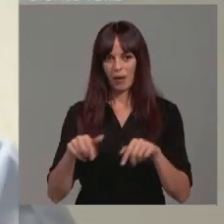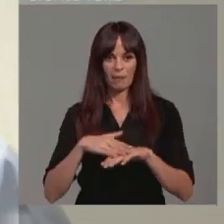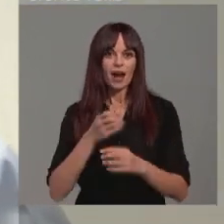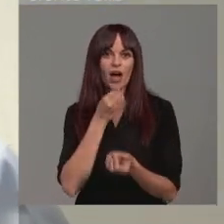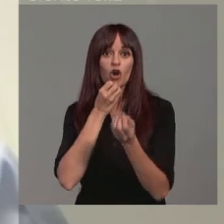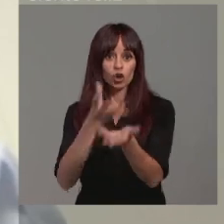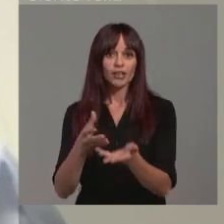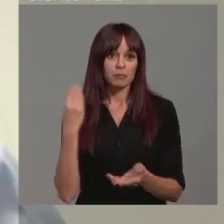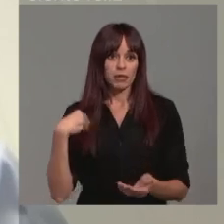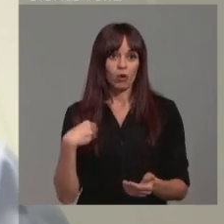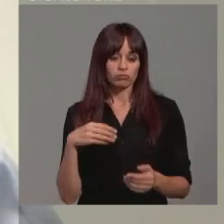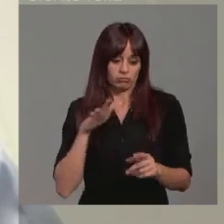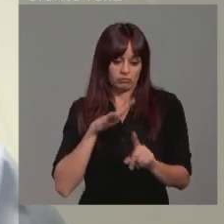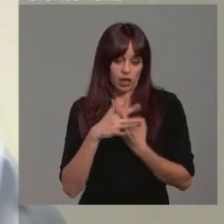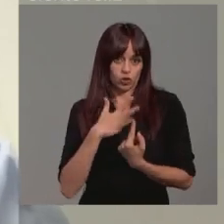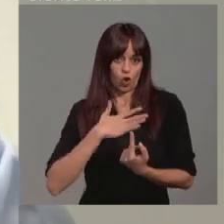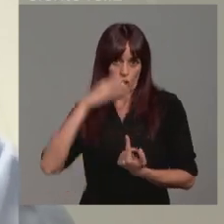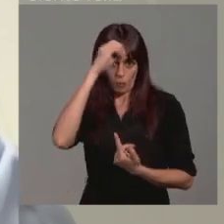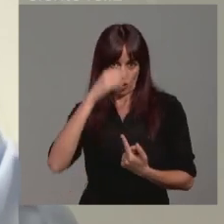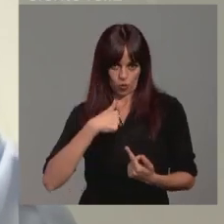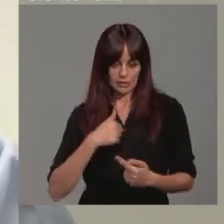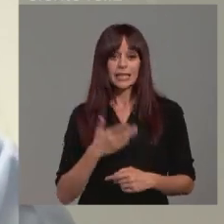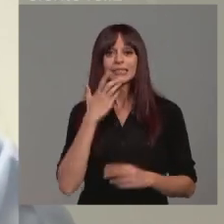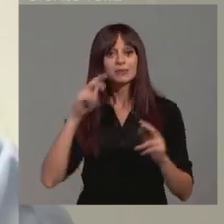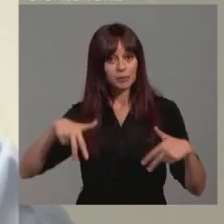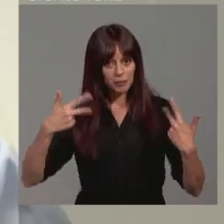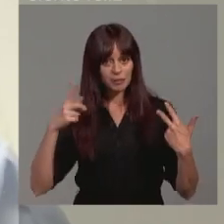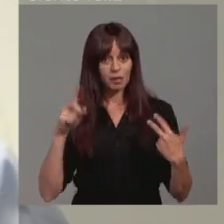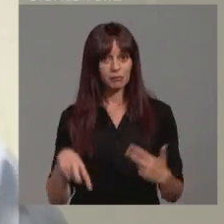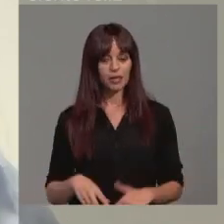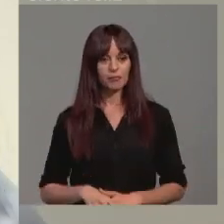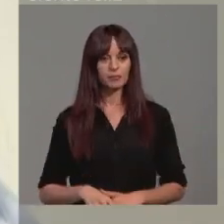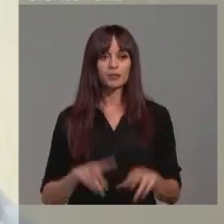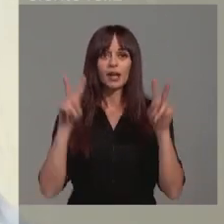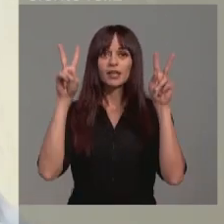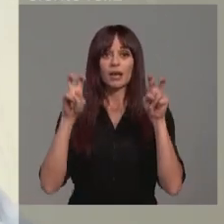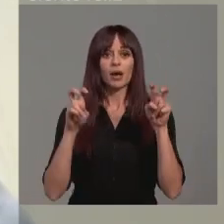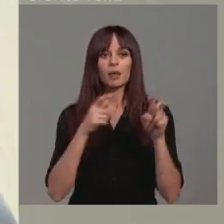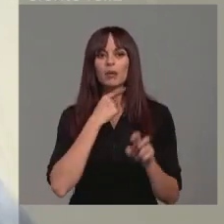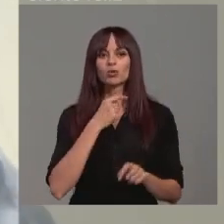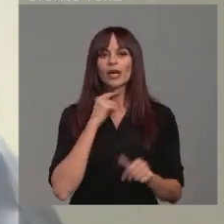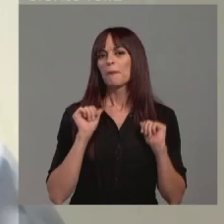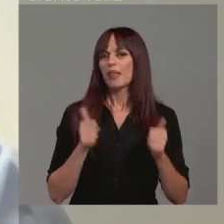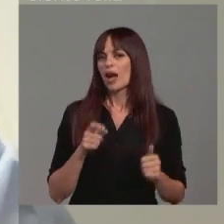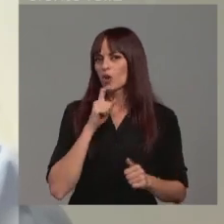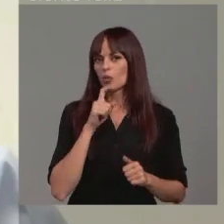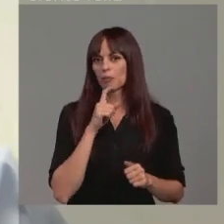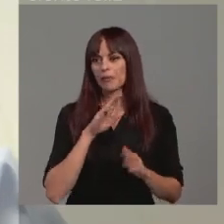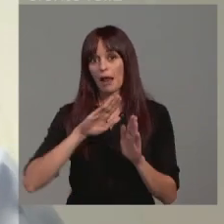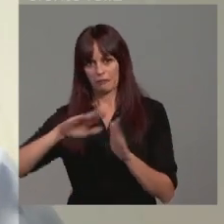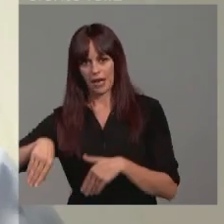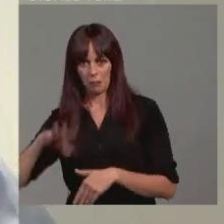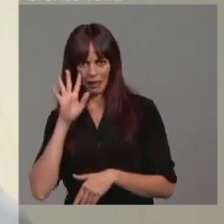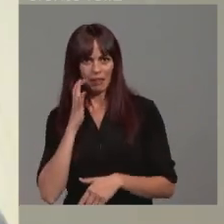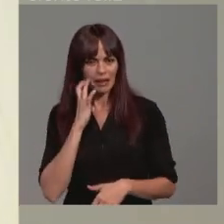contar, pues bueno, la versión de nuestros hechos. Y si me permiten también, pues esta cuestión me gustaría empezarla por el final, aunque